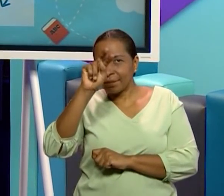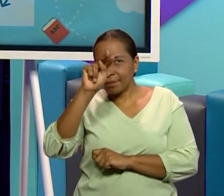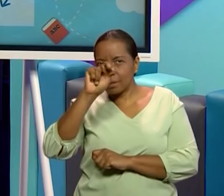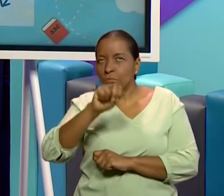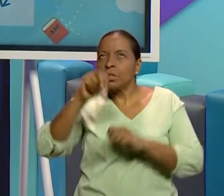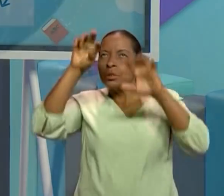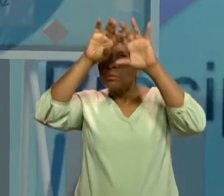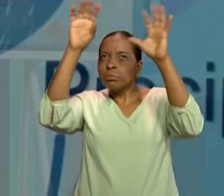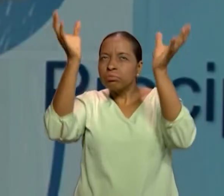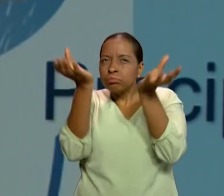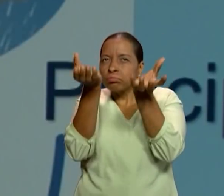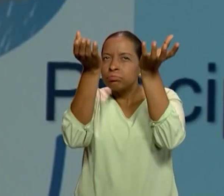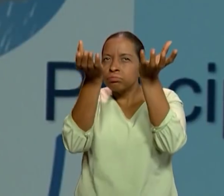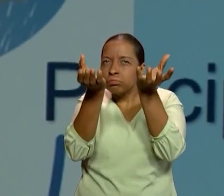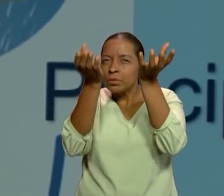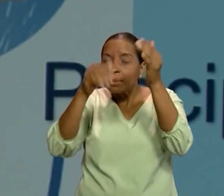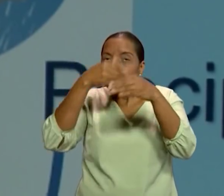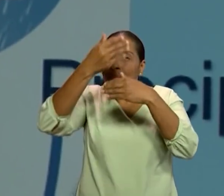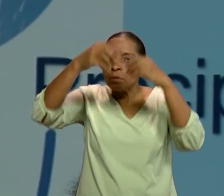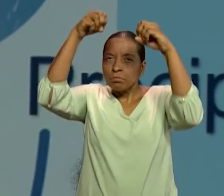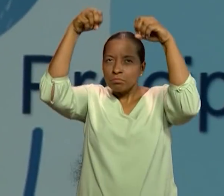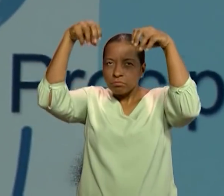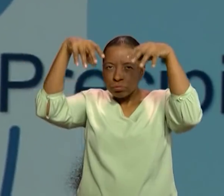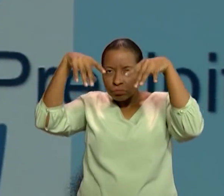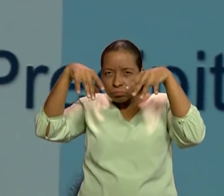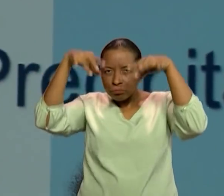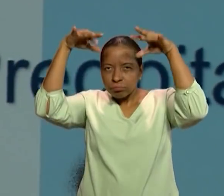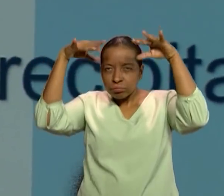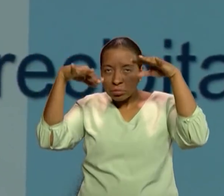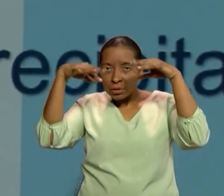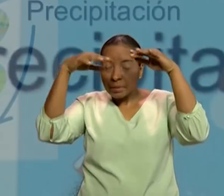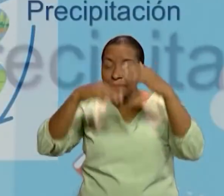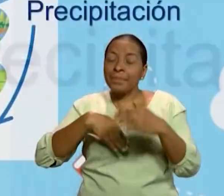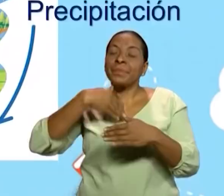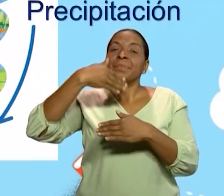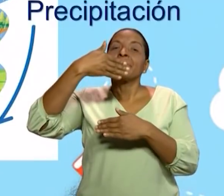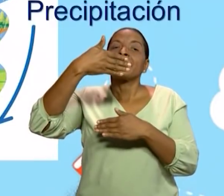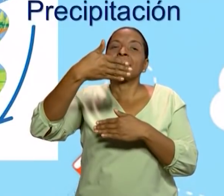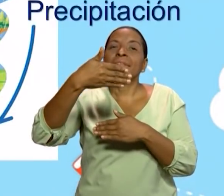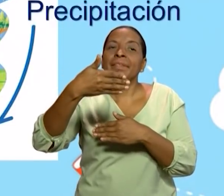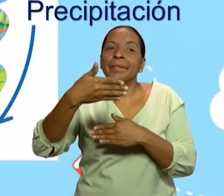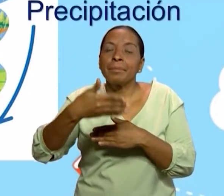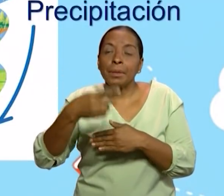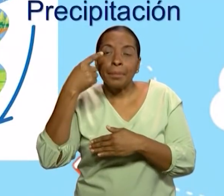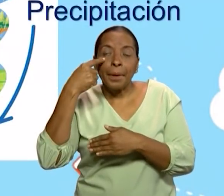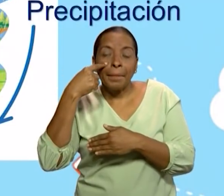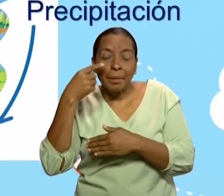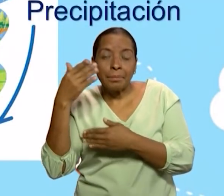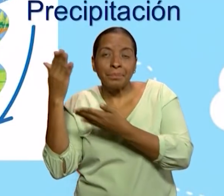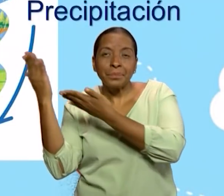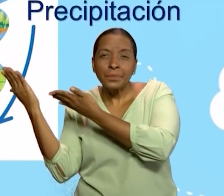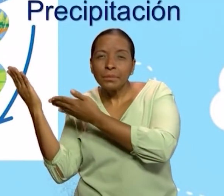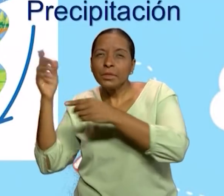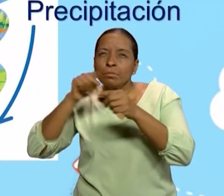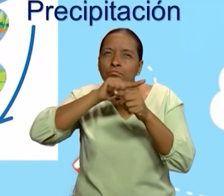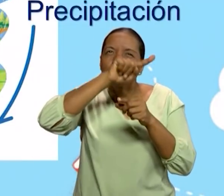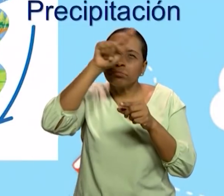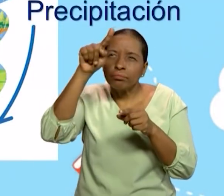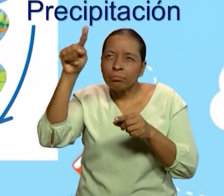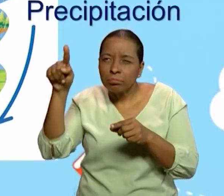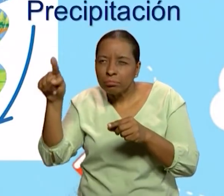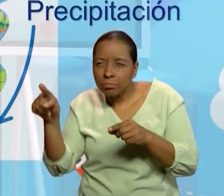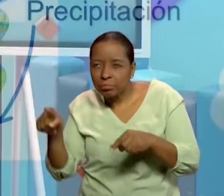Y conocemos esa parte como la precipitación. Entonces vemos que luego la